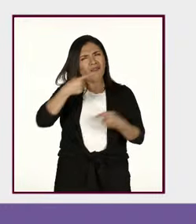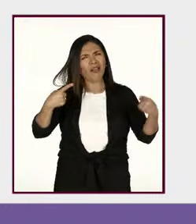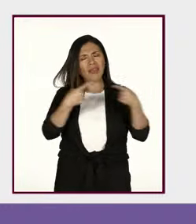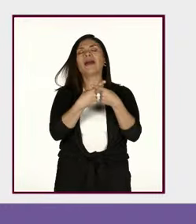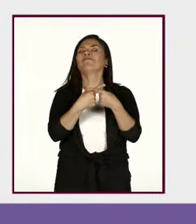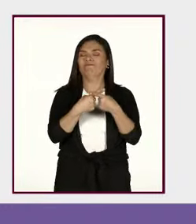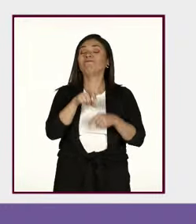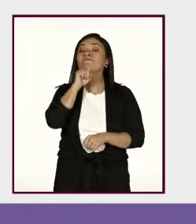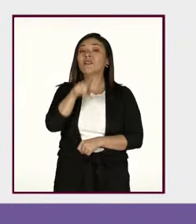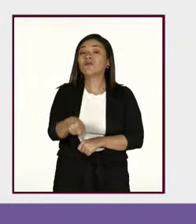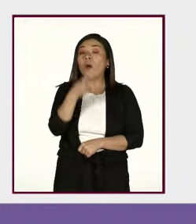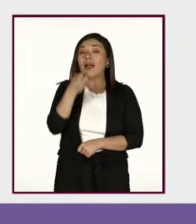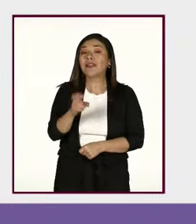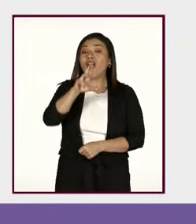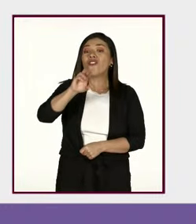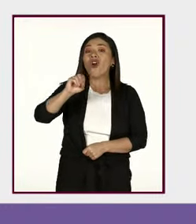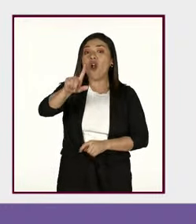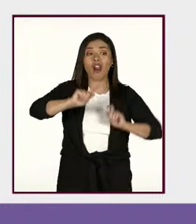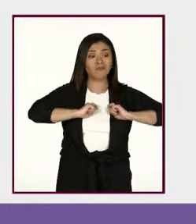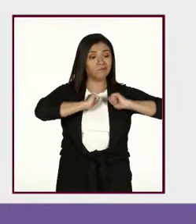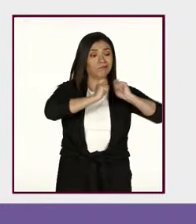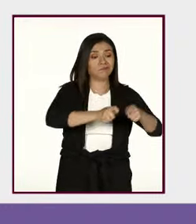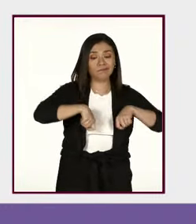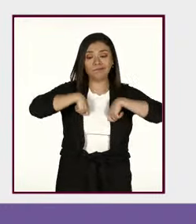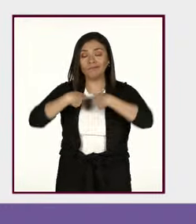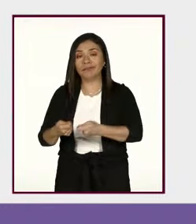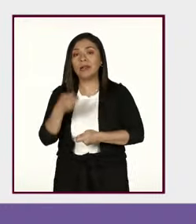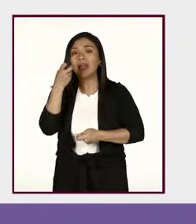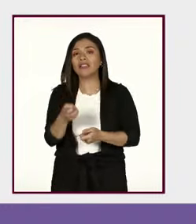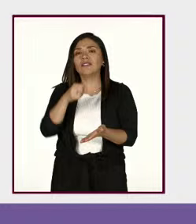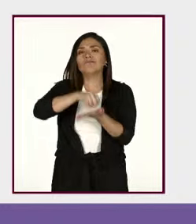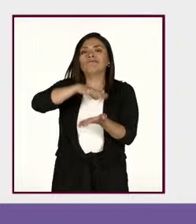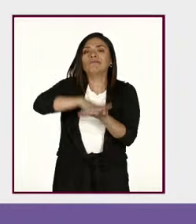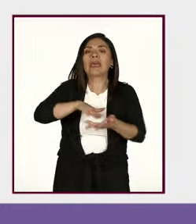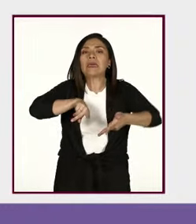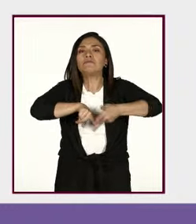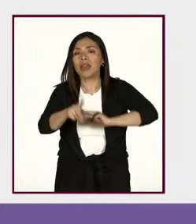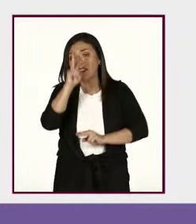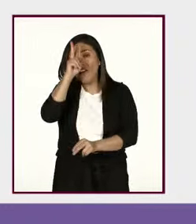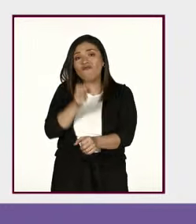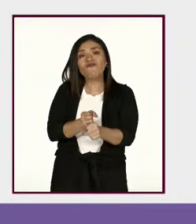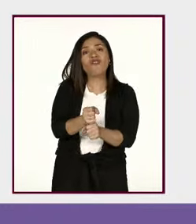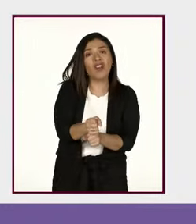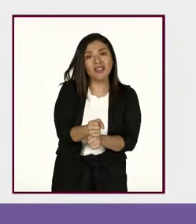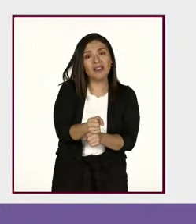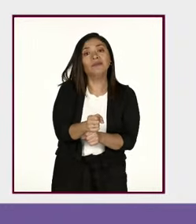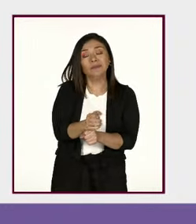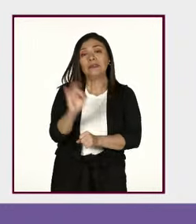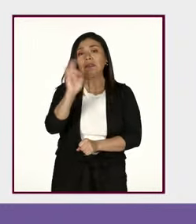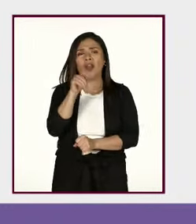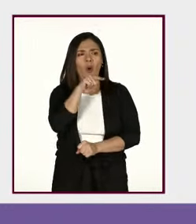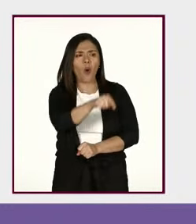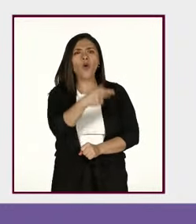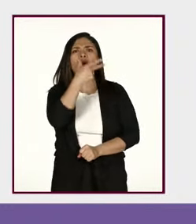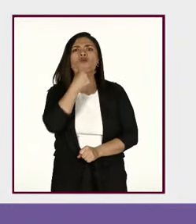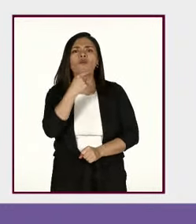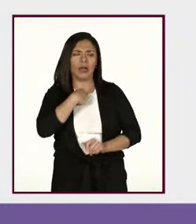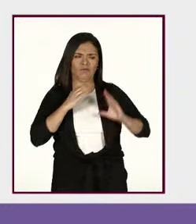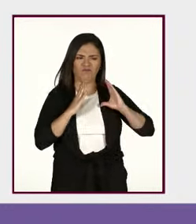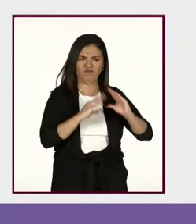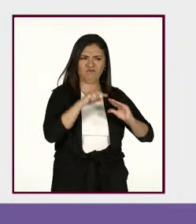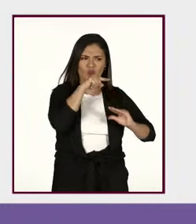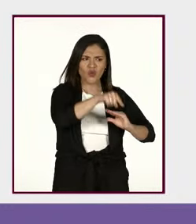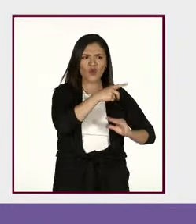esta asignación de roles es donde se anida, donde se genera la violencia. Mientras al hombre se le enseña